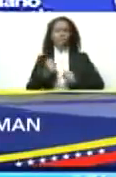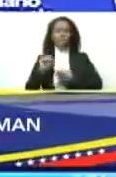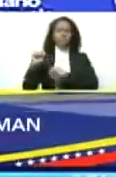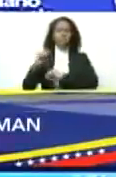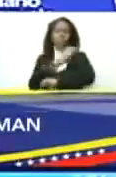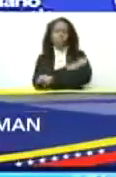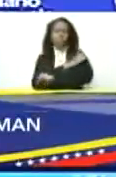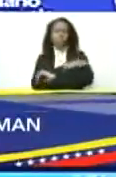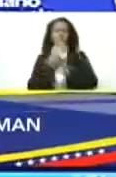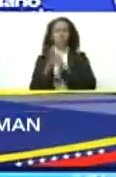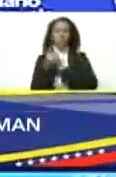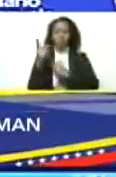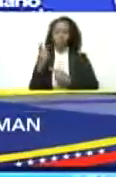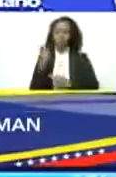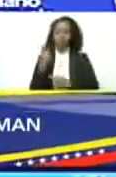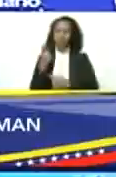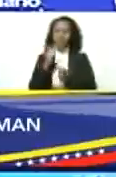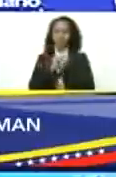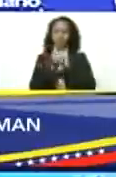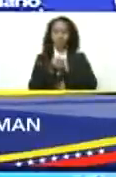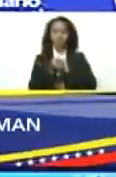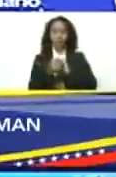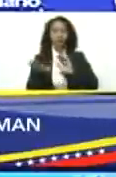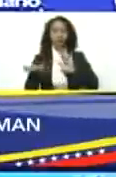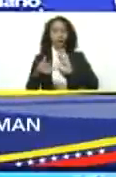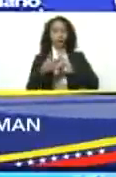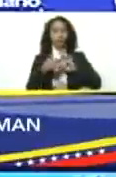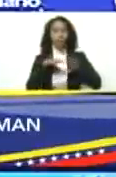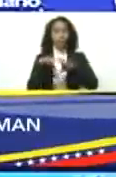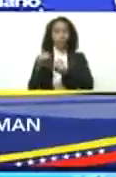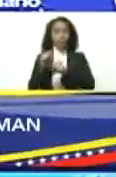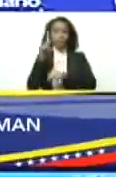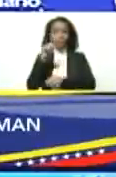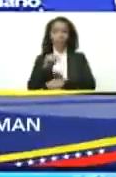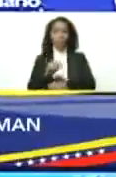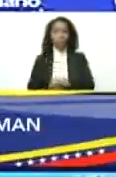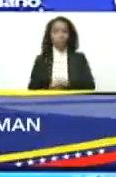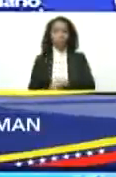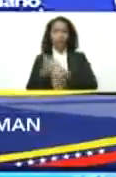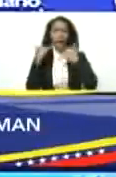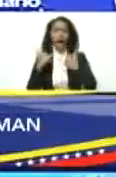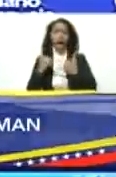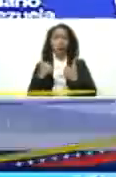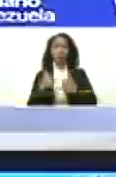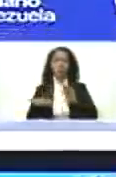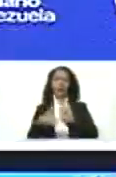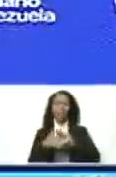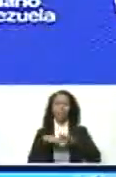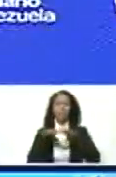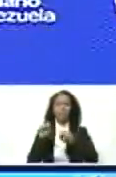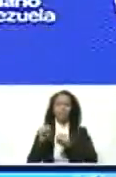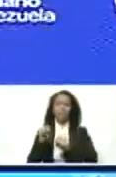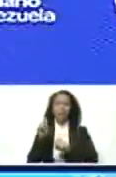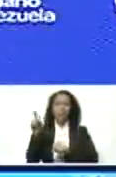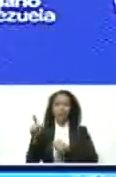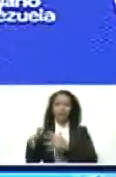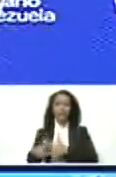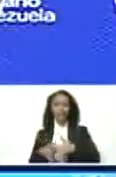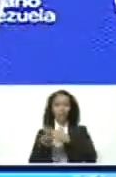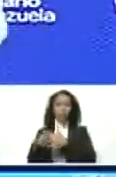Solamente le falta convertirse en antiimperialista también. Ahora son antiimperialistas. Biden es